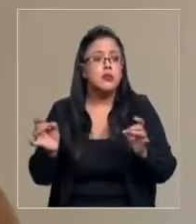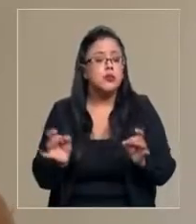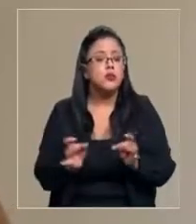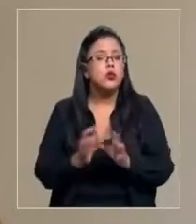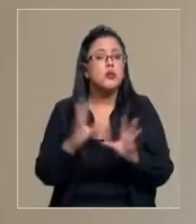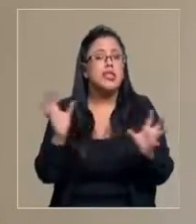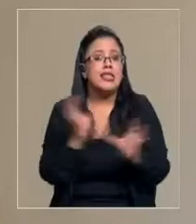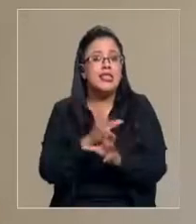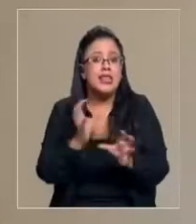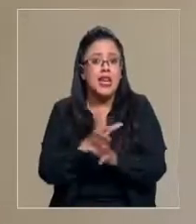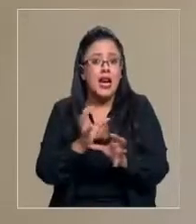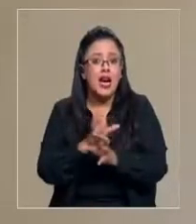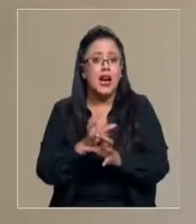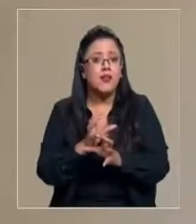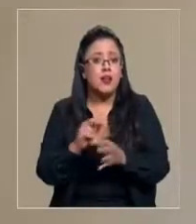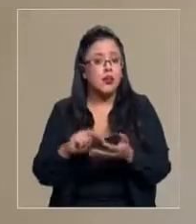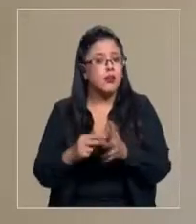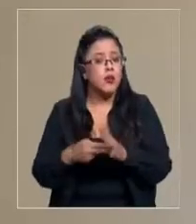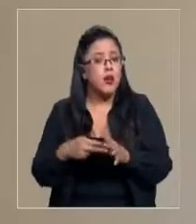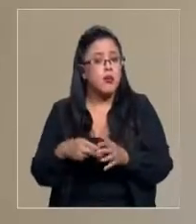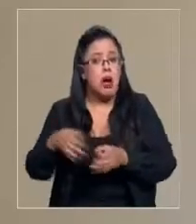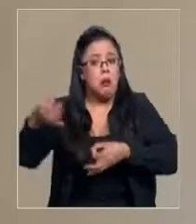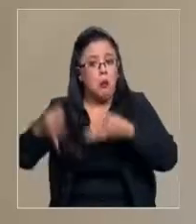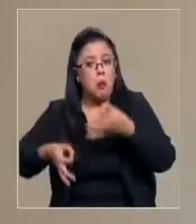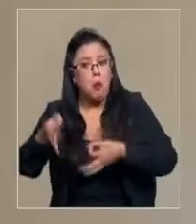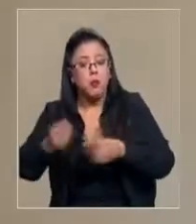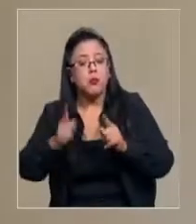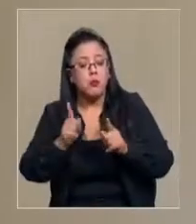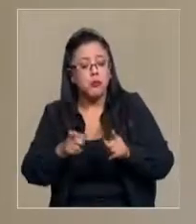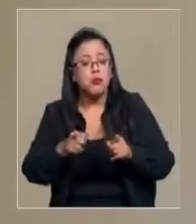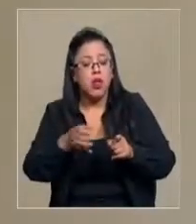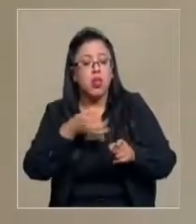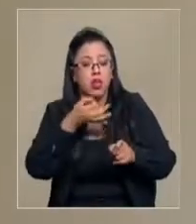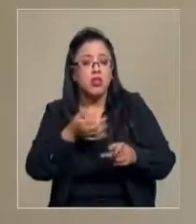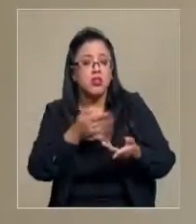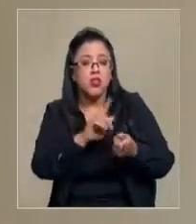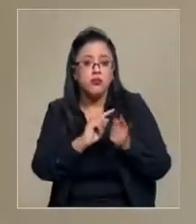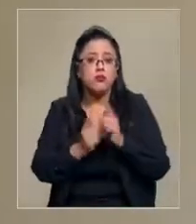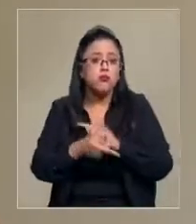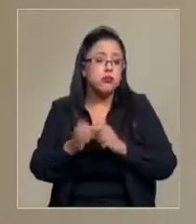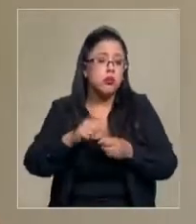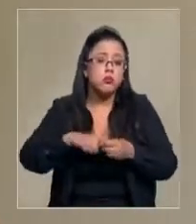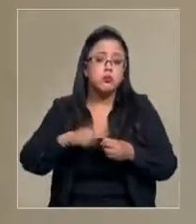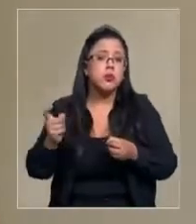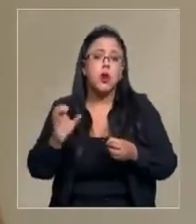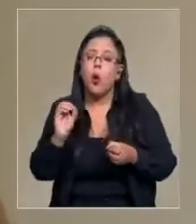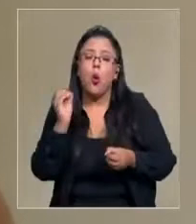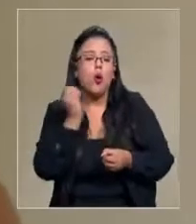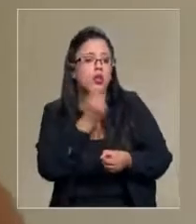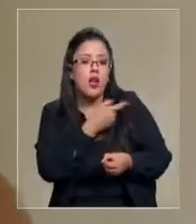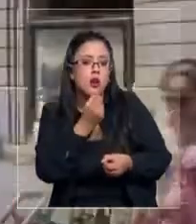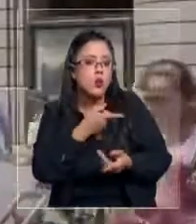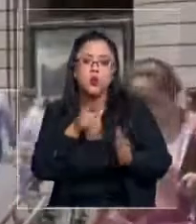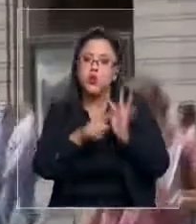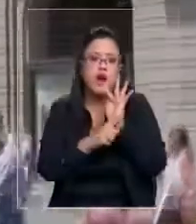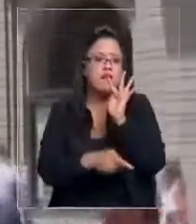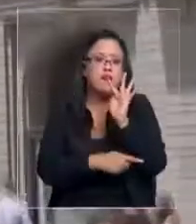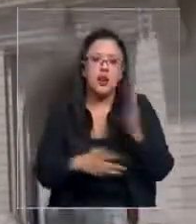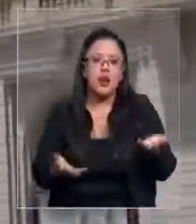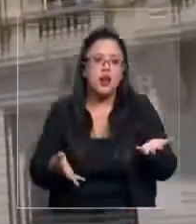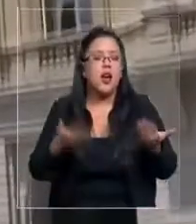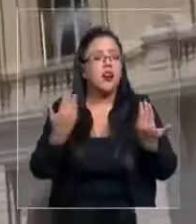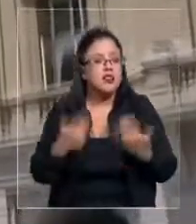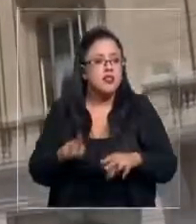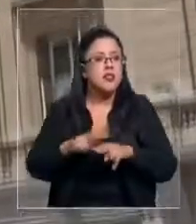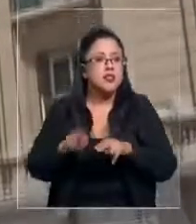grave la falta, simplemente el juez dice que se remueva o lo saca o lo denuncia a la Fiscalía. Se hizo una